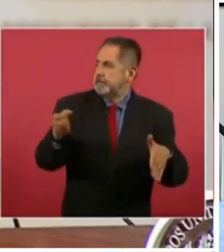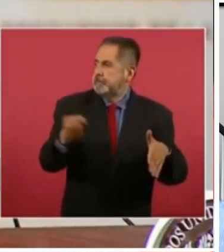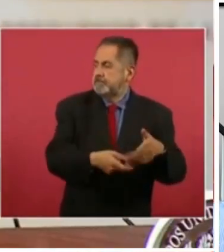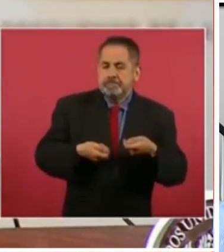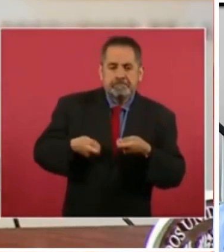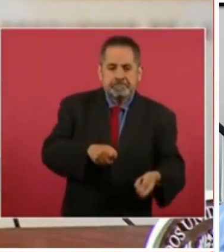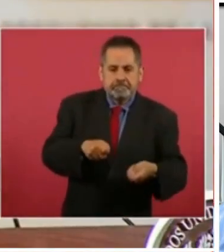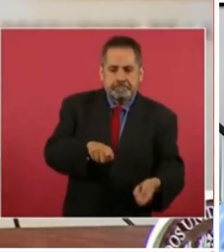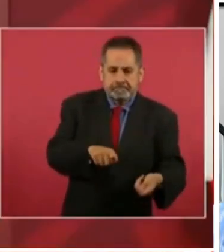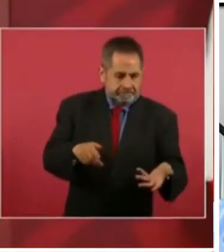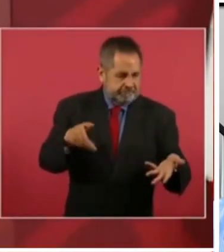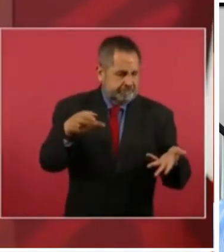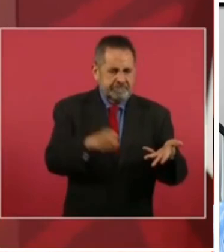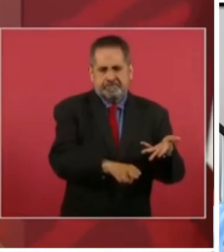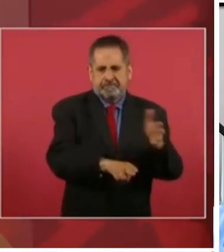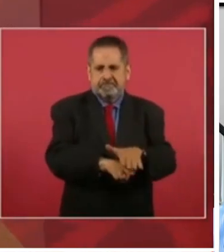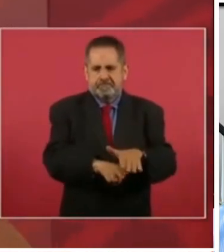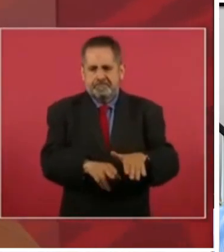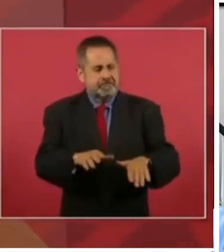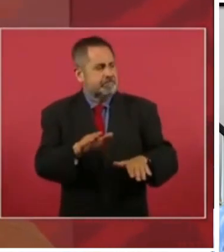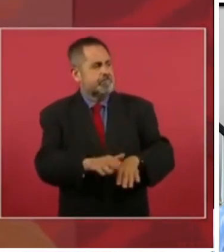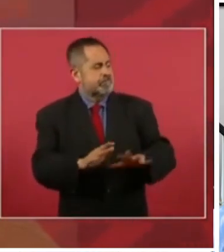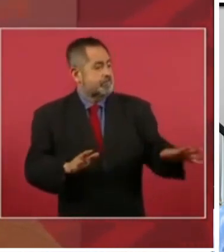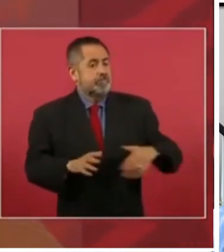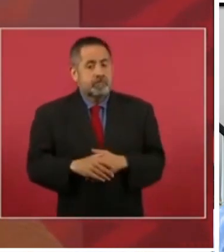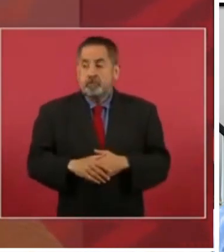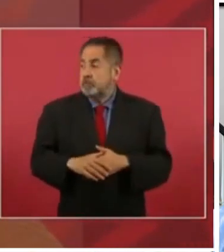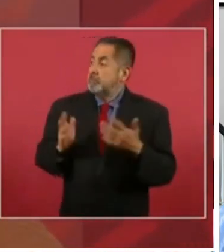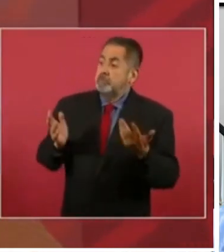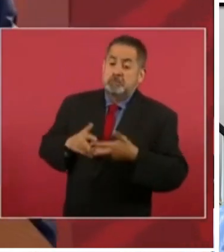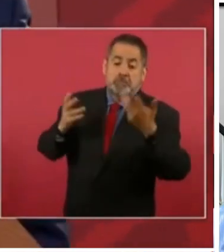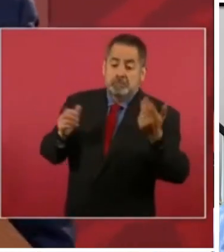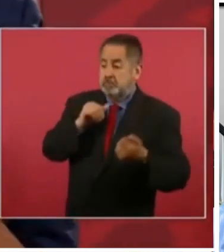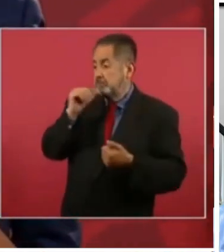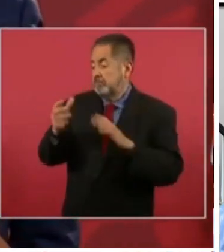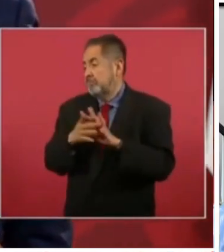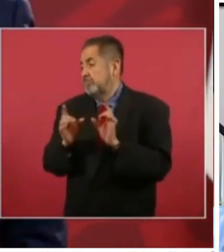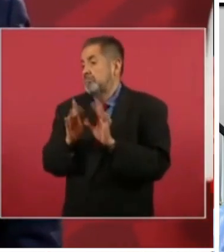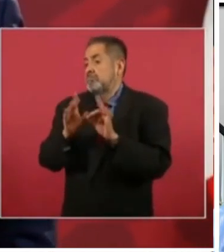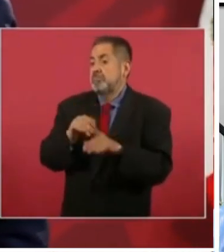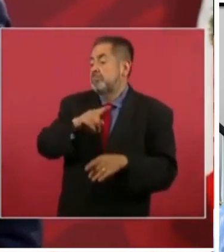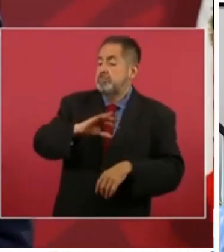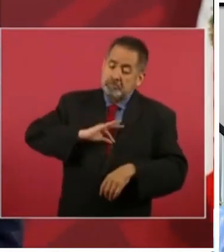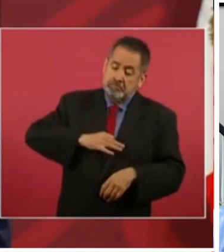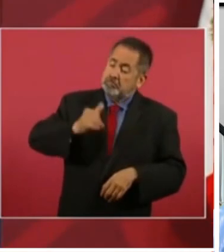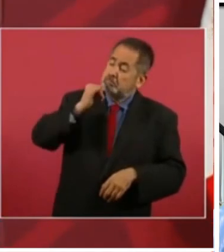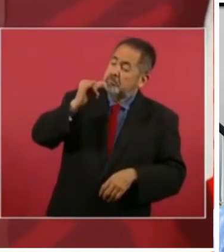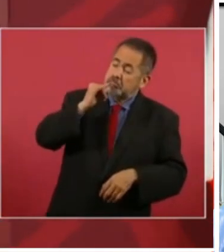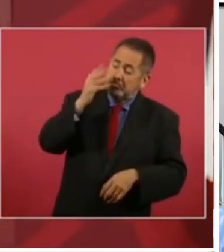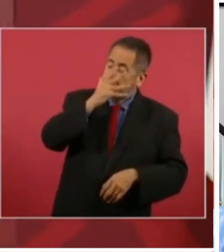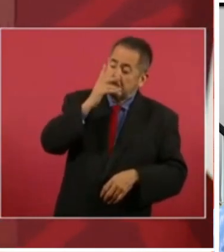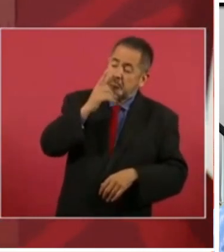estaban dando con hecho de que había muerto de intoxicación alcohólica